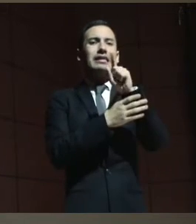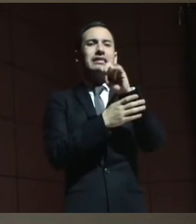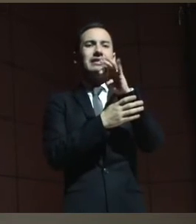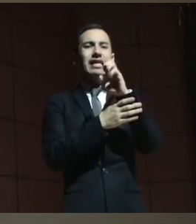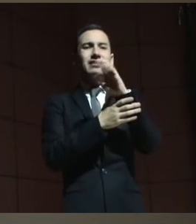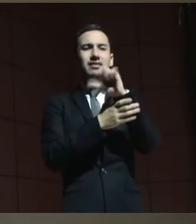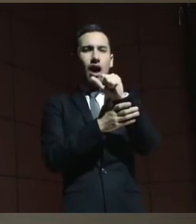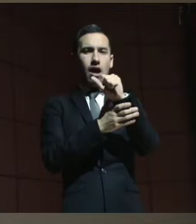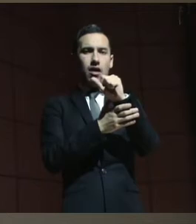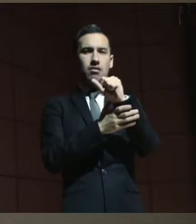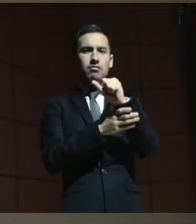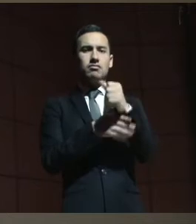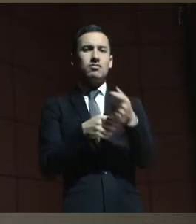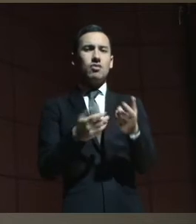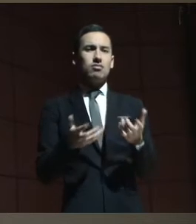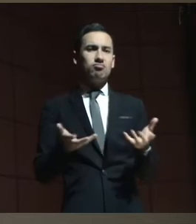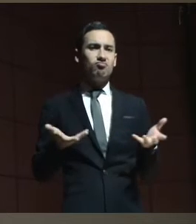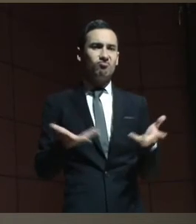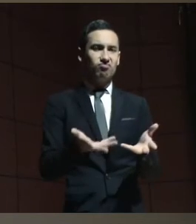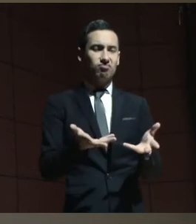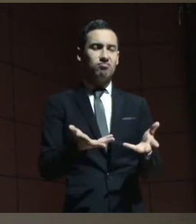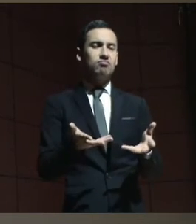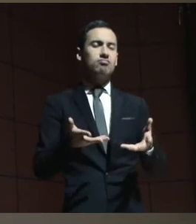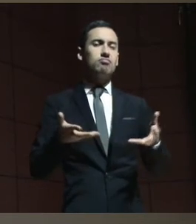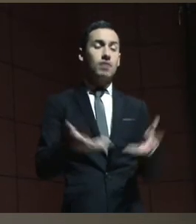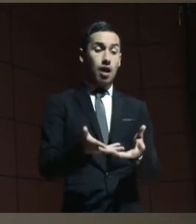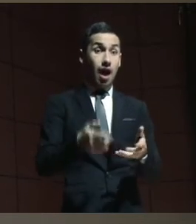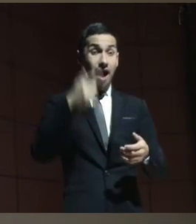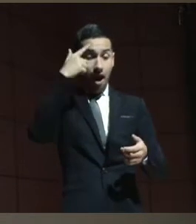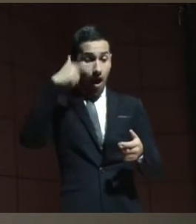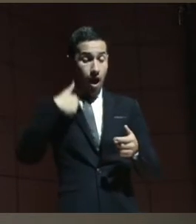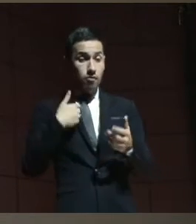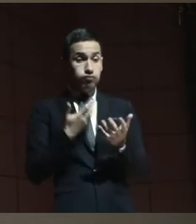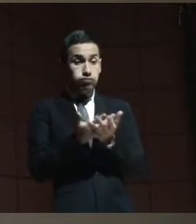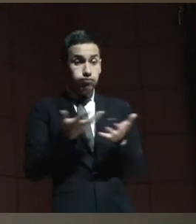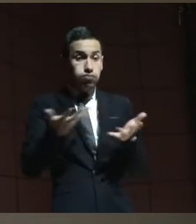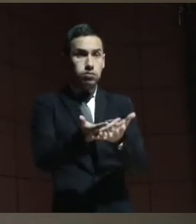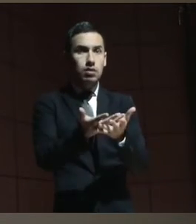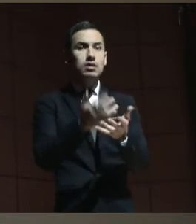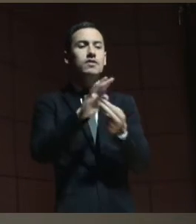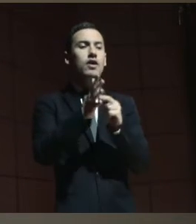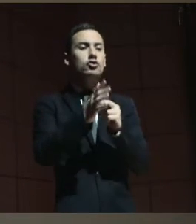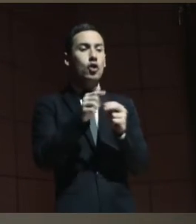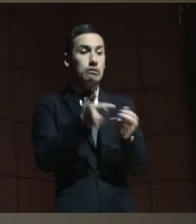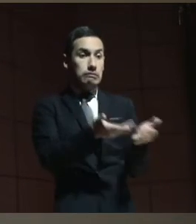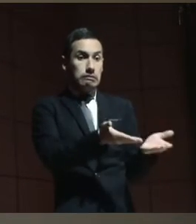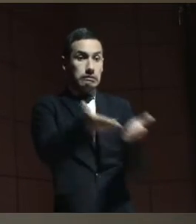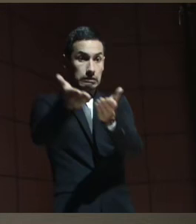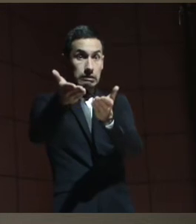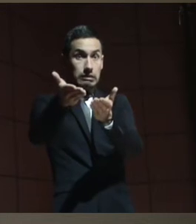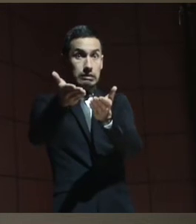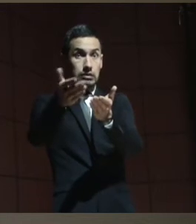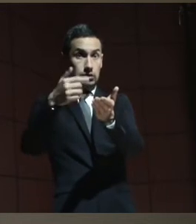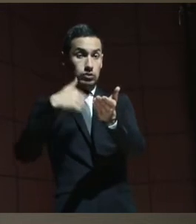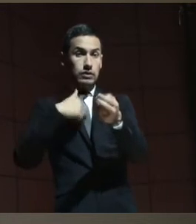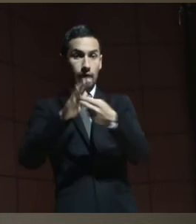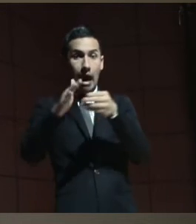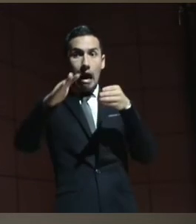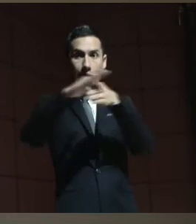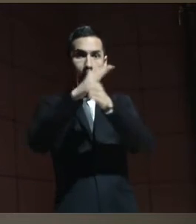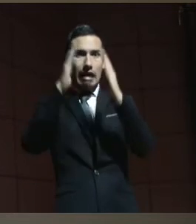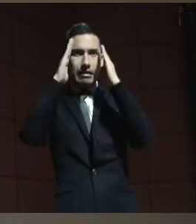ser un modo y un medio para que una persona tenga acceso a la atención. Mientras que el apoyo